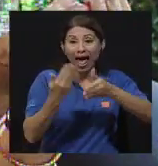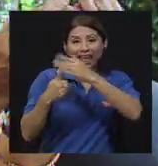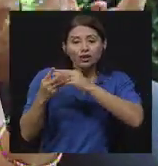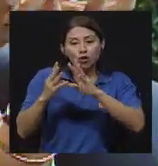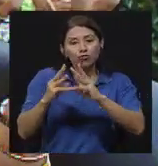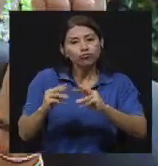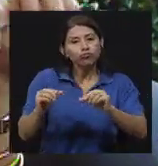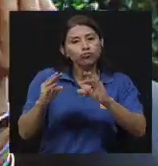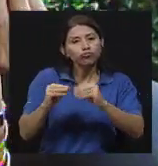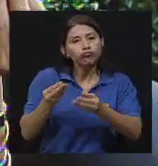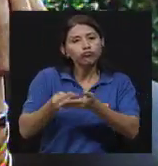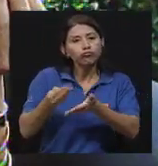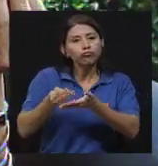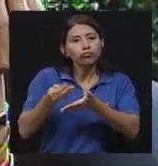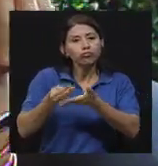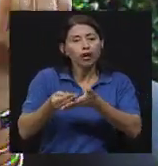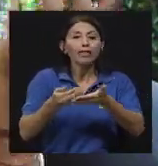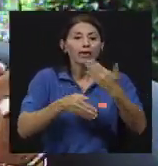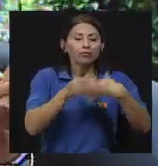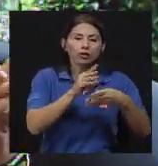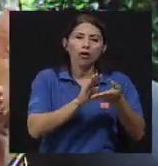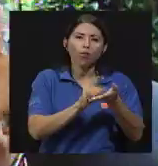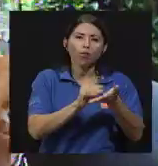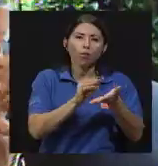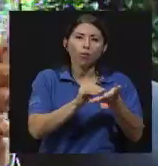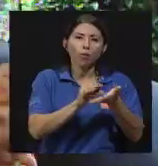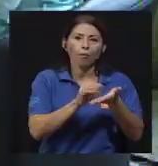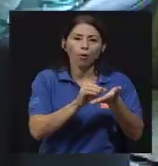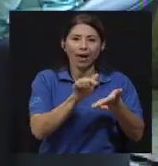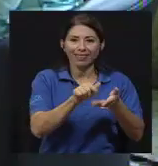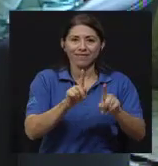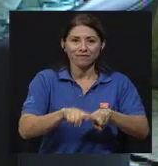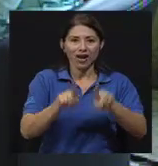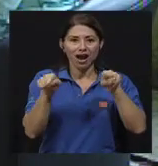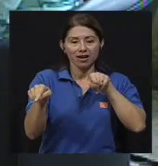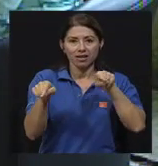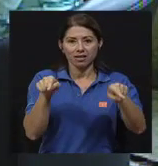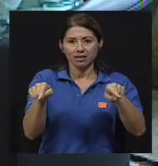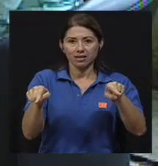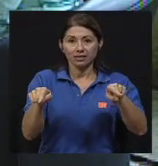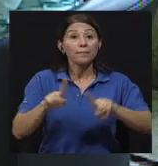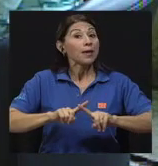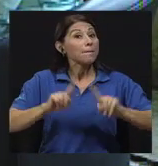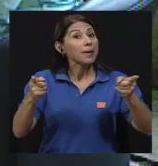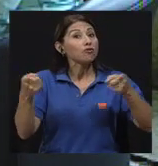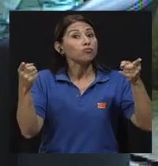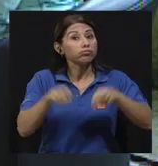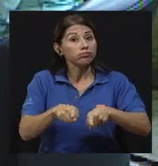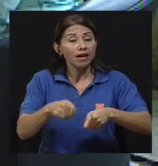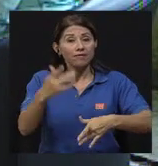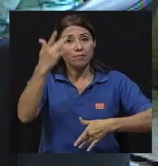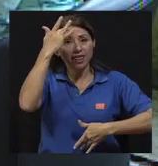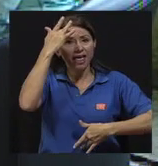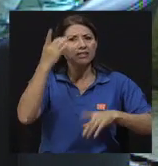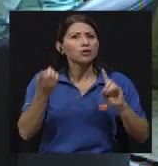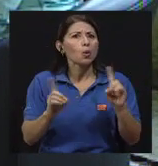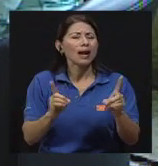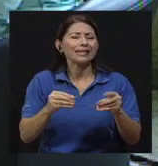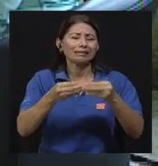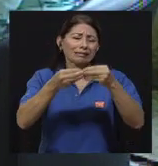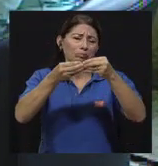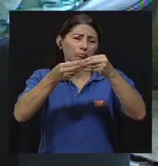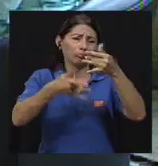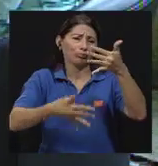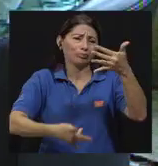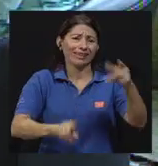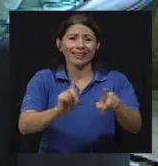muy líquida a una textura más viscosa que podríamos decir. Pero los que producen enfermedad sí son como un diccionario, hay gran